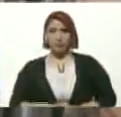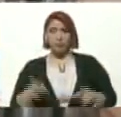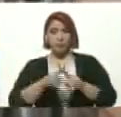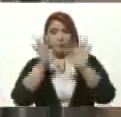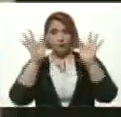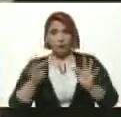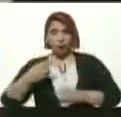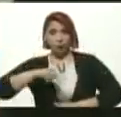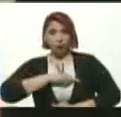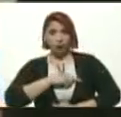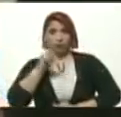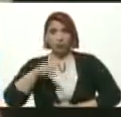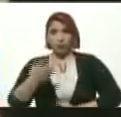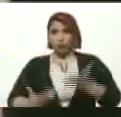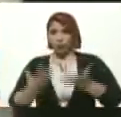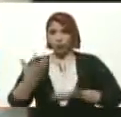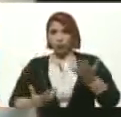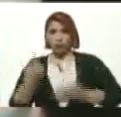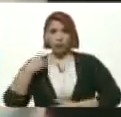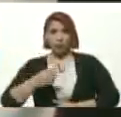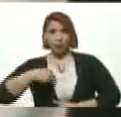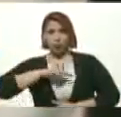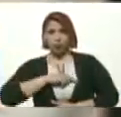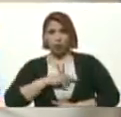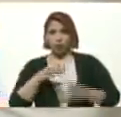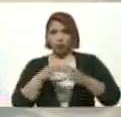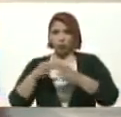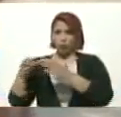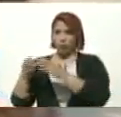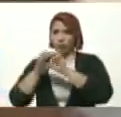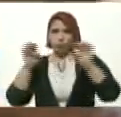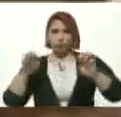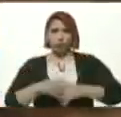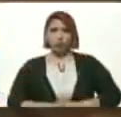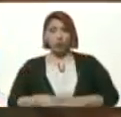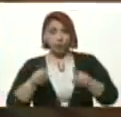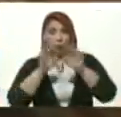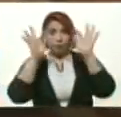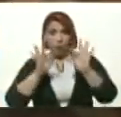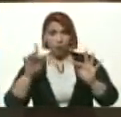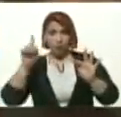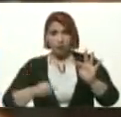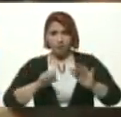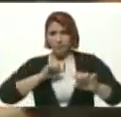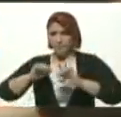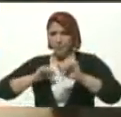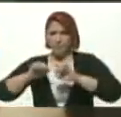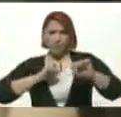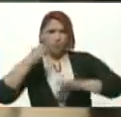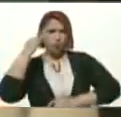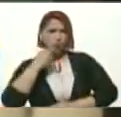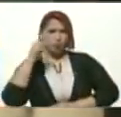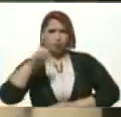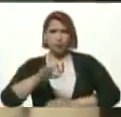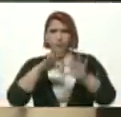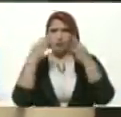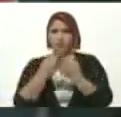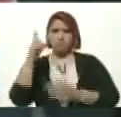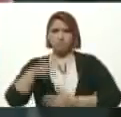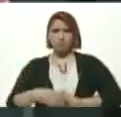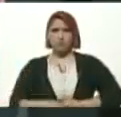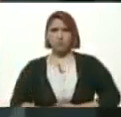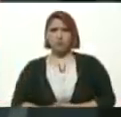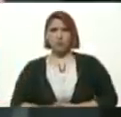Nuestras cocineras Tenemos nuestro sector educativo De igual manera Movimiento Bolivariano Familia